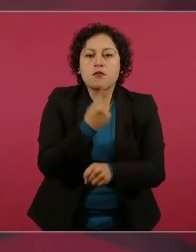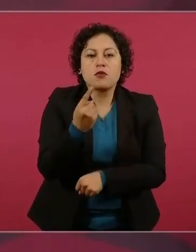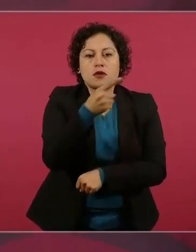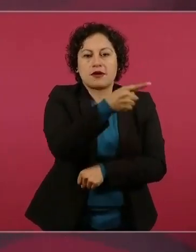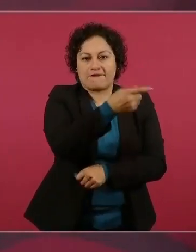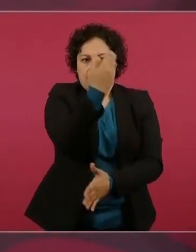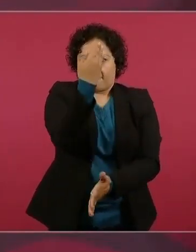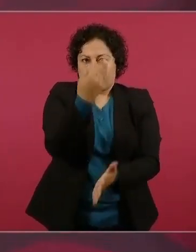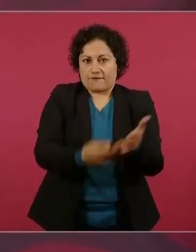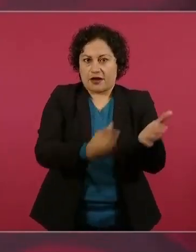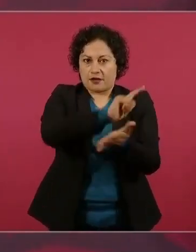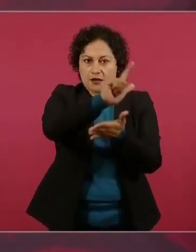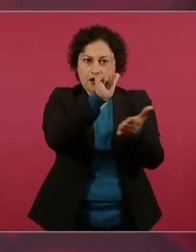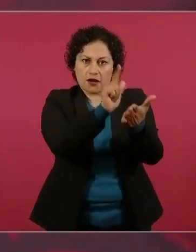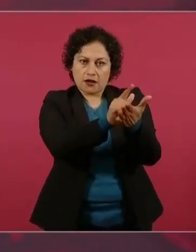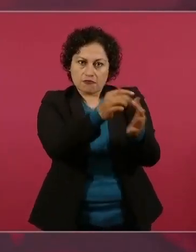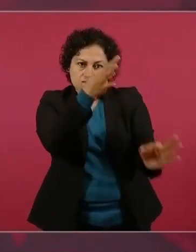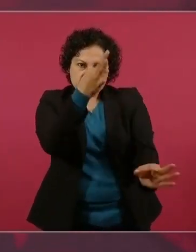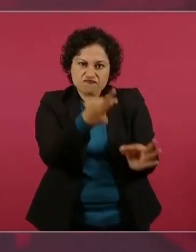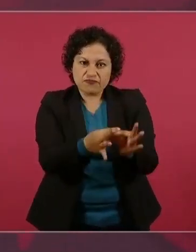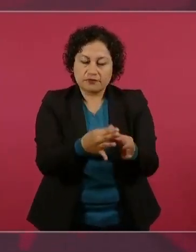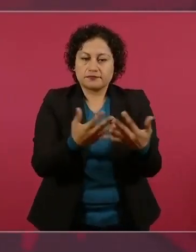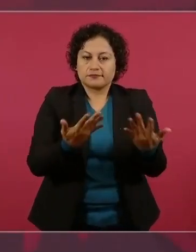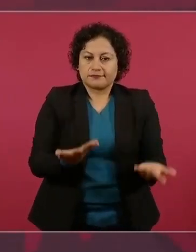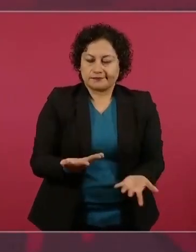me pidió, hace poco que fui,